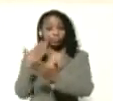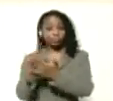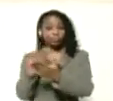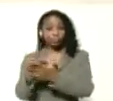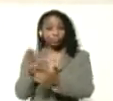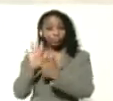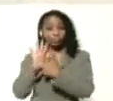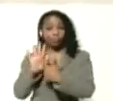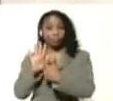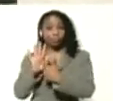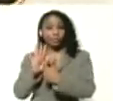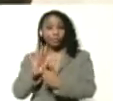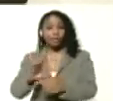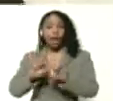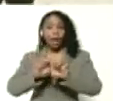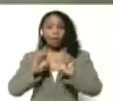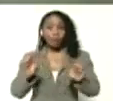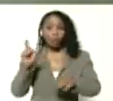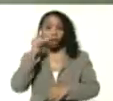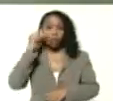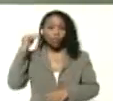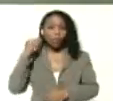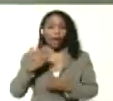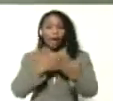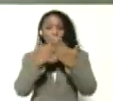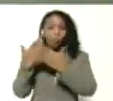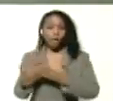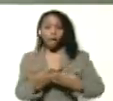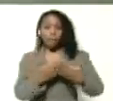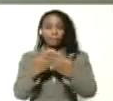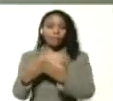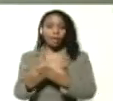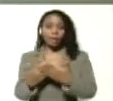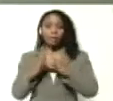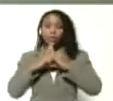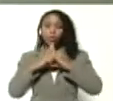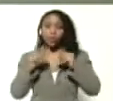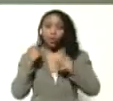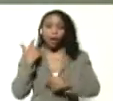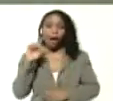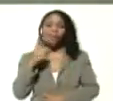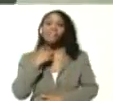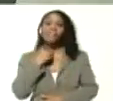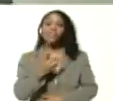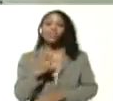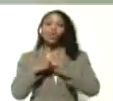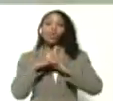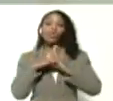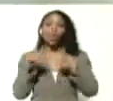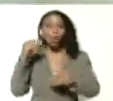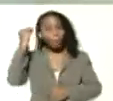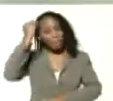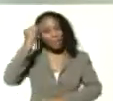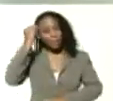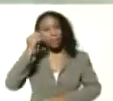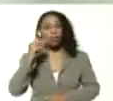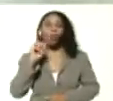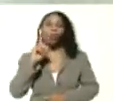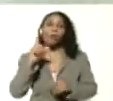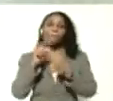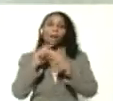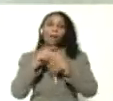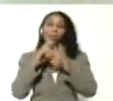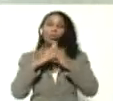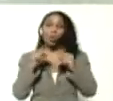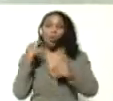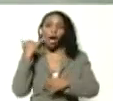educadores educadoras estudiantes todos tienen voz todos tienen un pensamiento una palabra todos